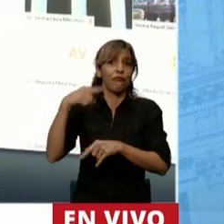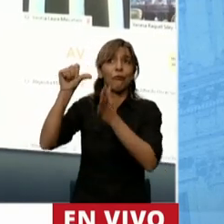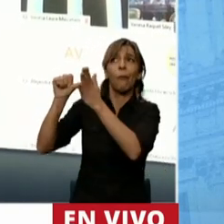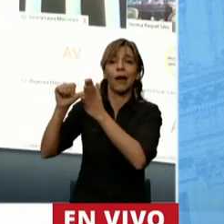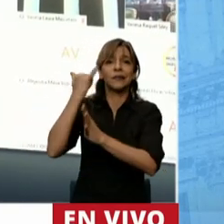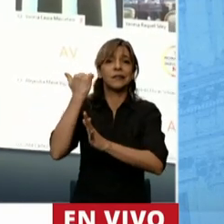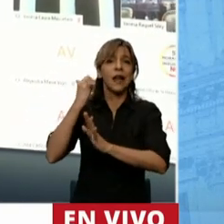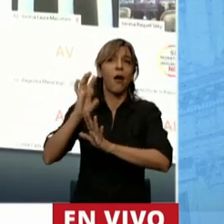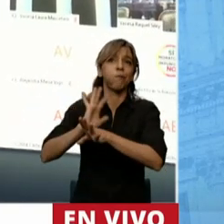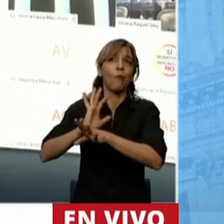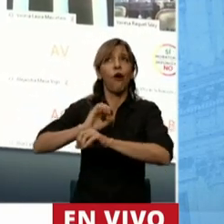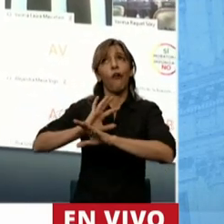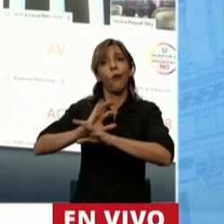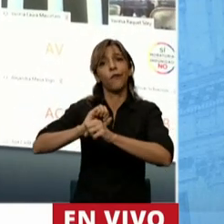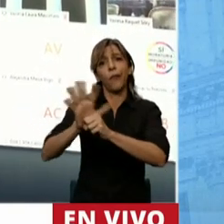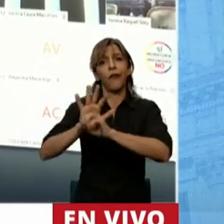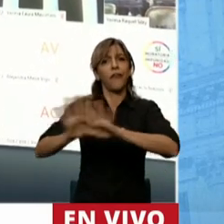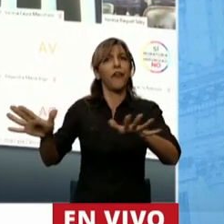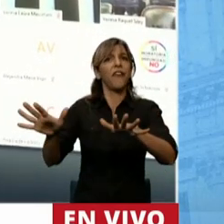que países